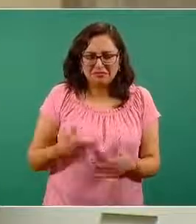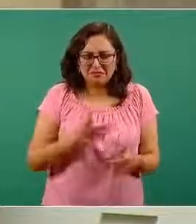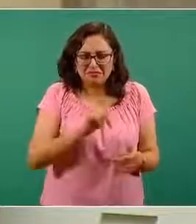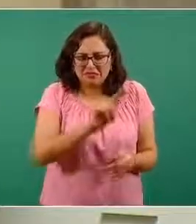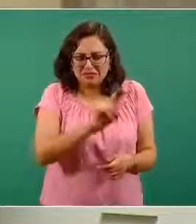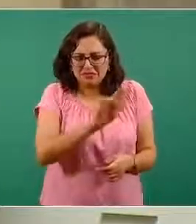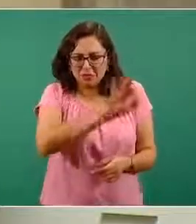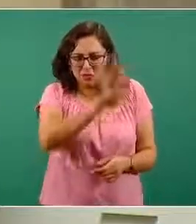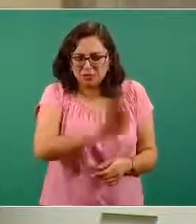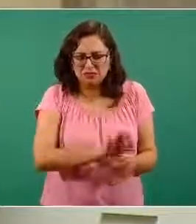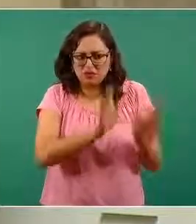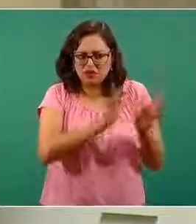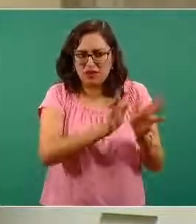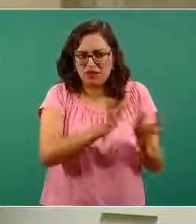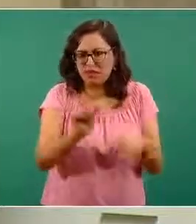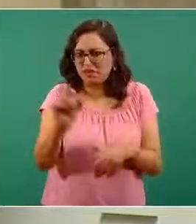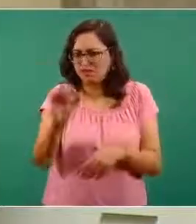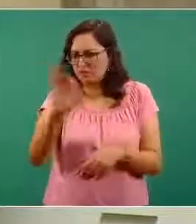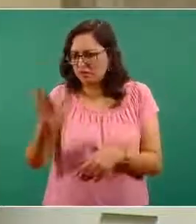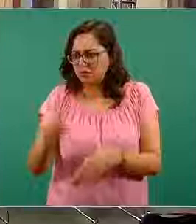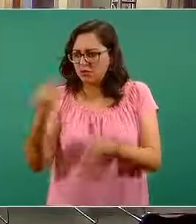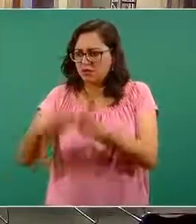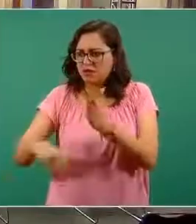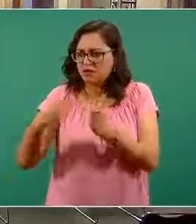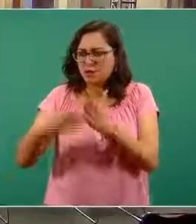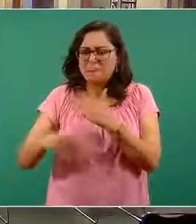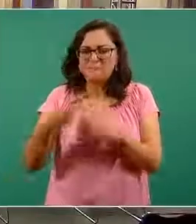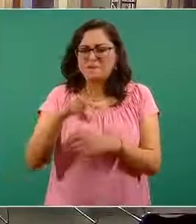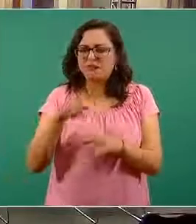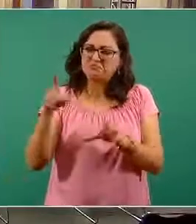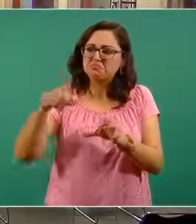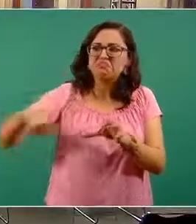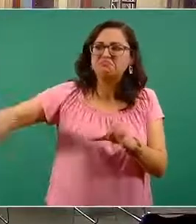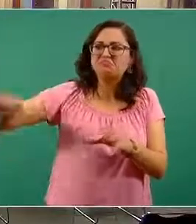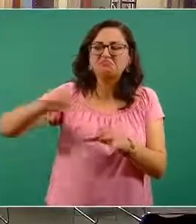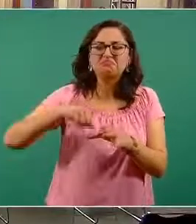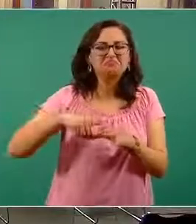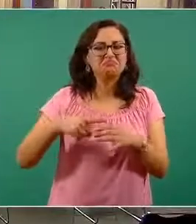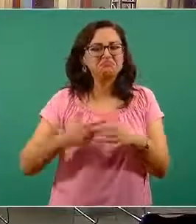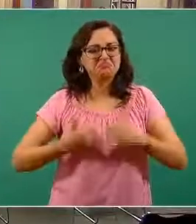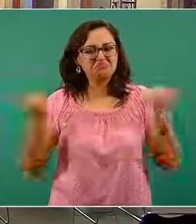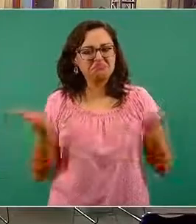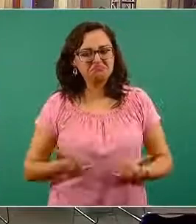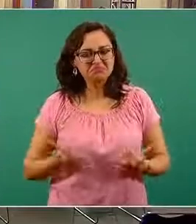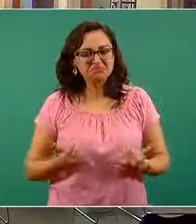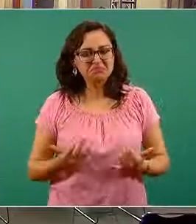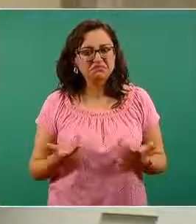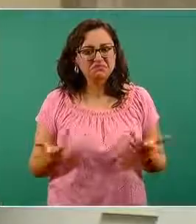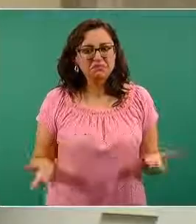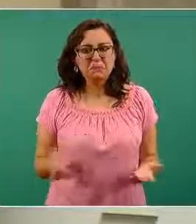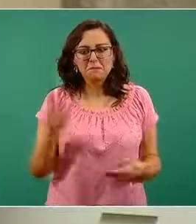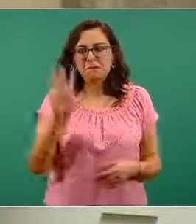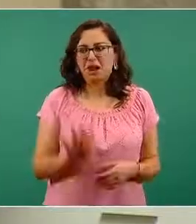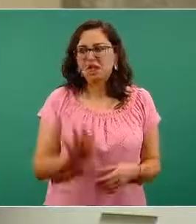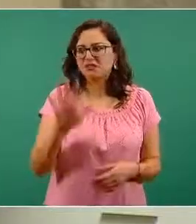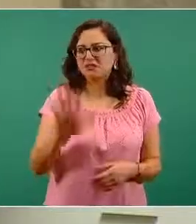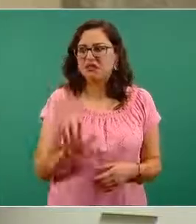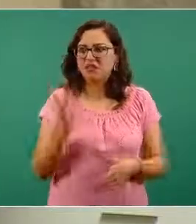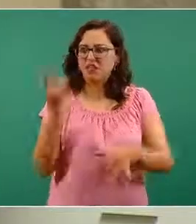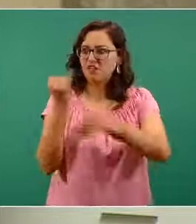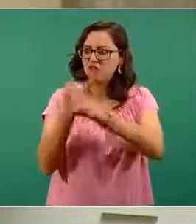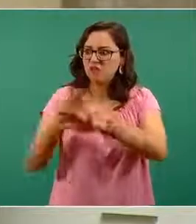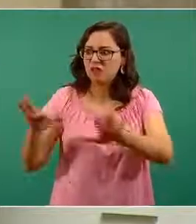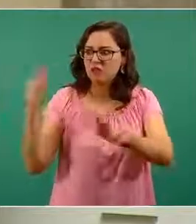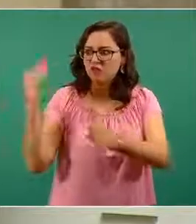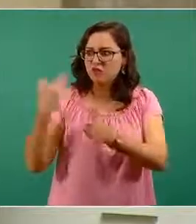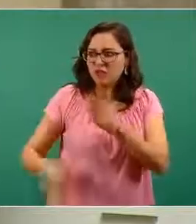más personas, pero parece que ese mensaje no les ha llegado. El día de hoy se vio una noticia allá al sur de la Ciudad de México por